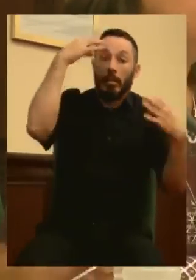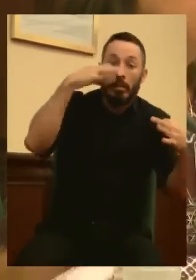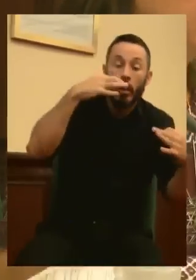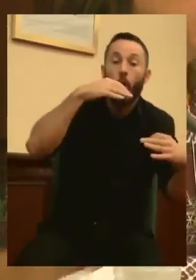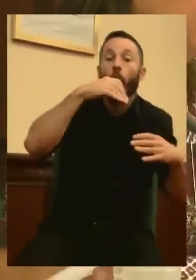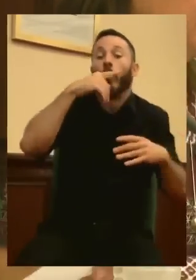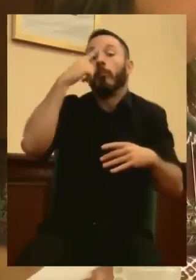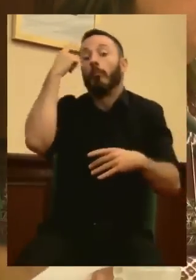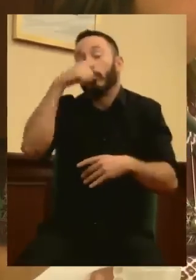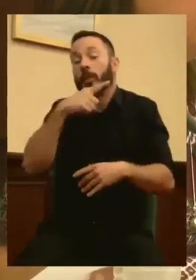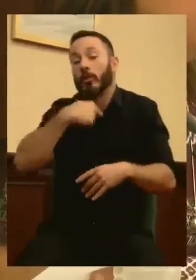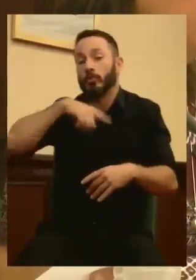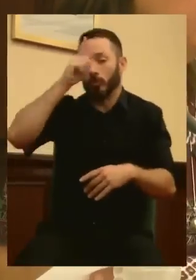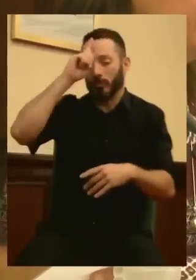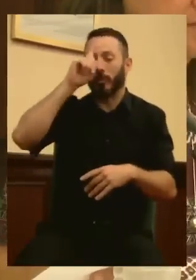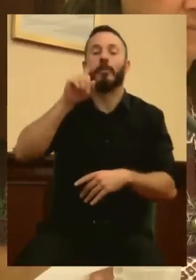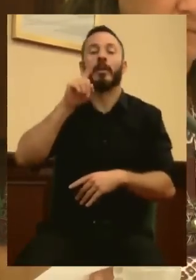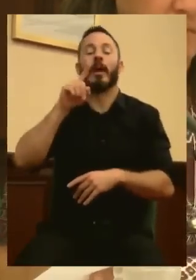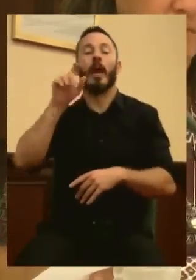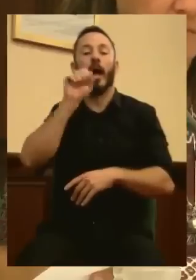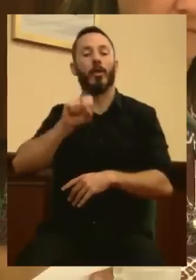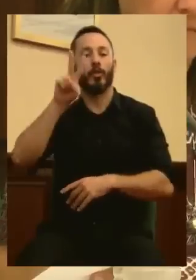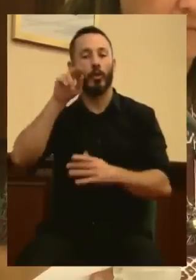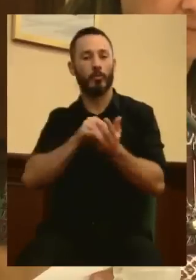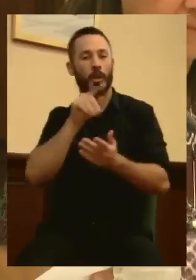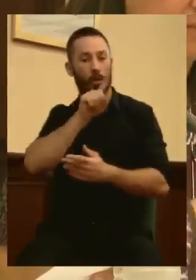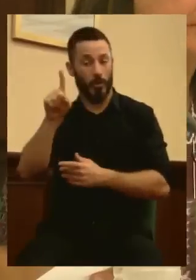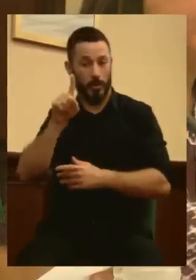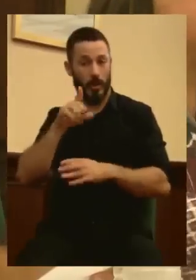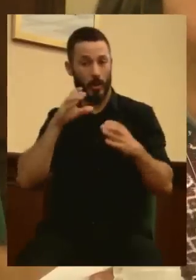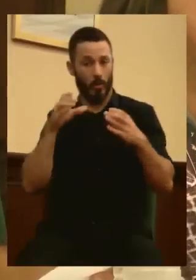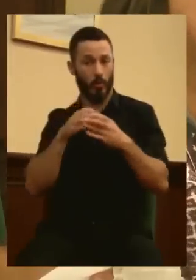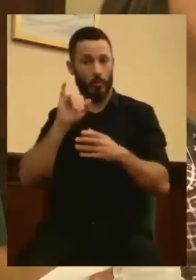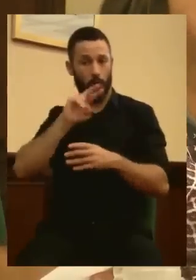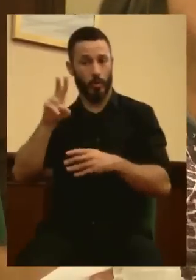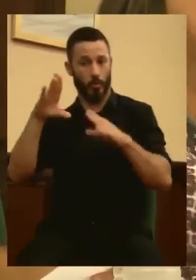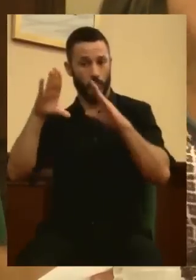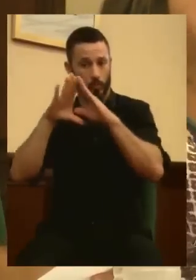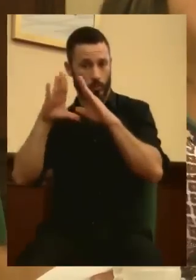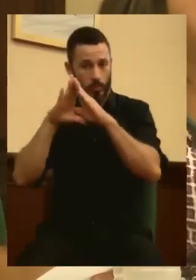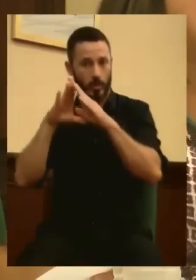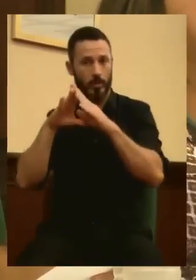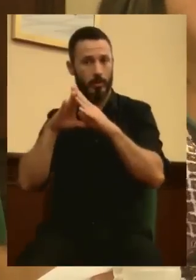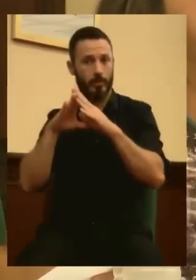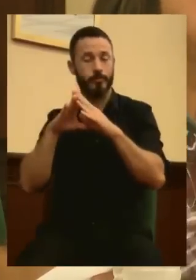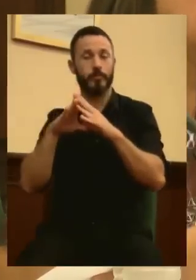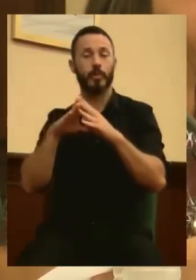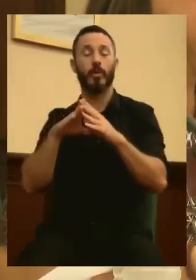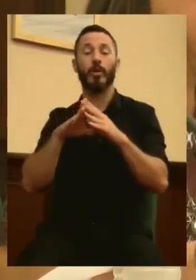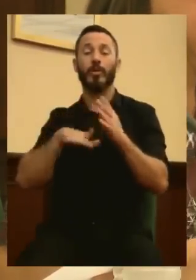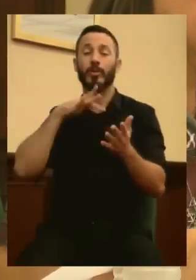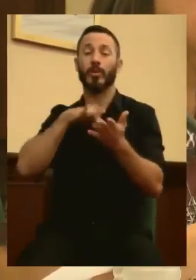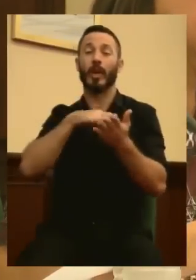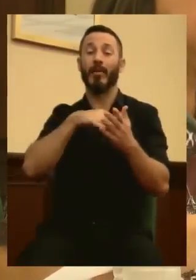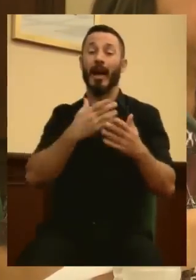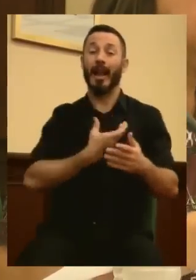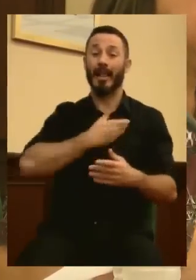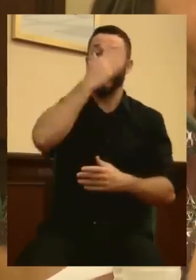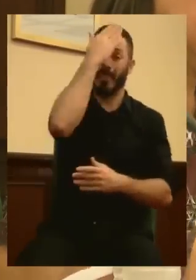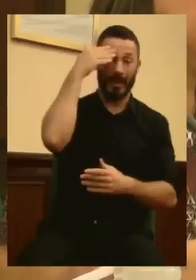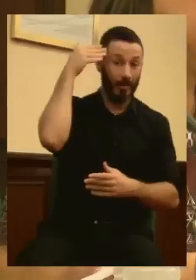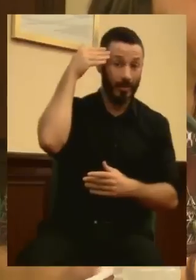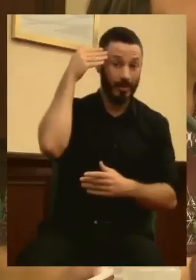Desde el año 2011, como ha señalado el portavoz de Izquierda Unida, Comunidad de Madrid, con Daniel Ortiz, como alcalde,